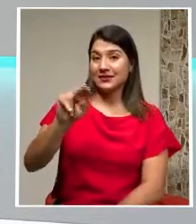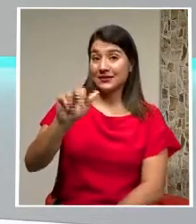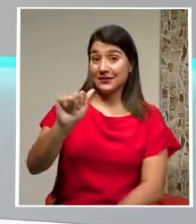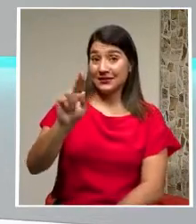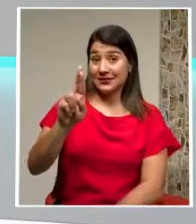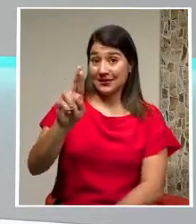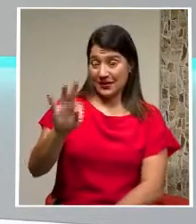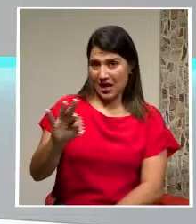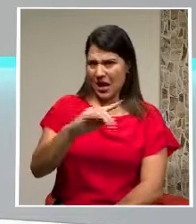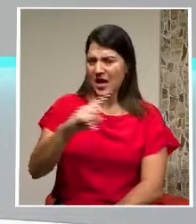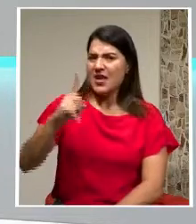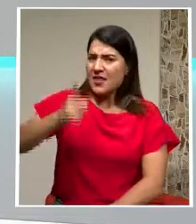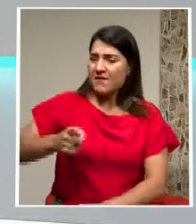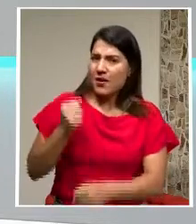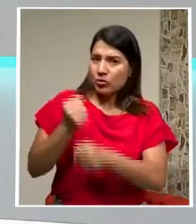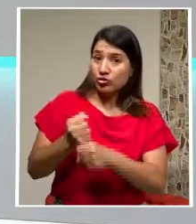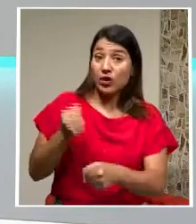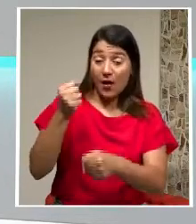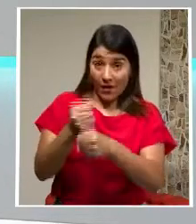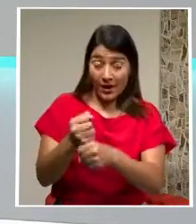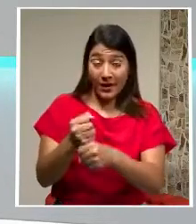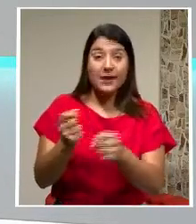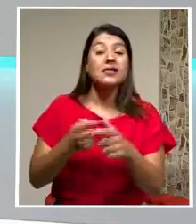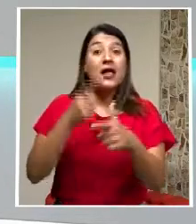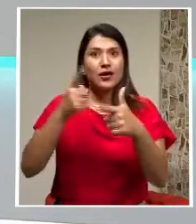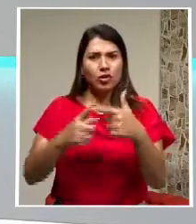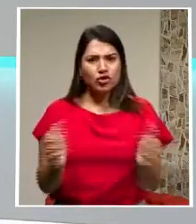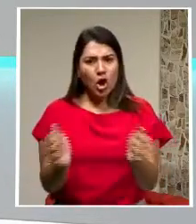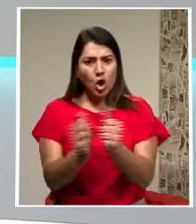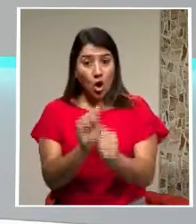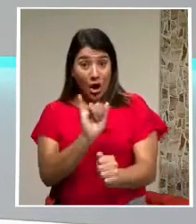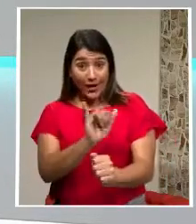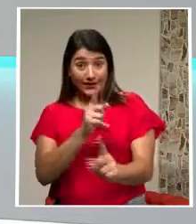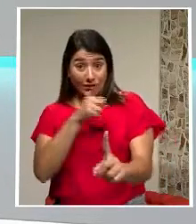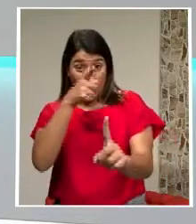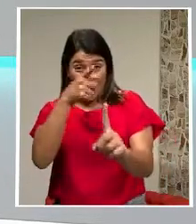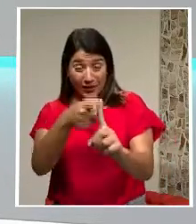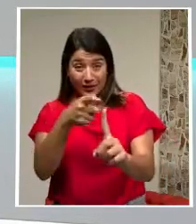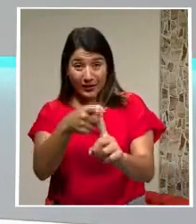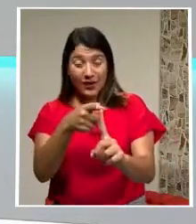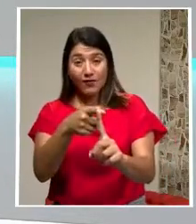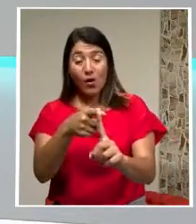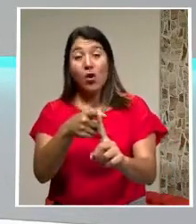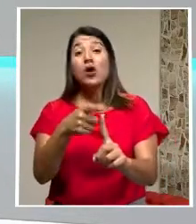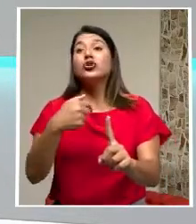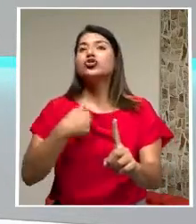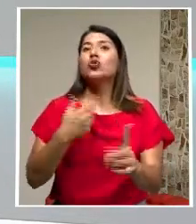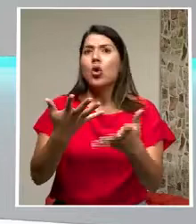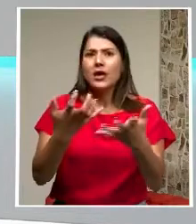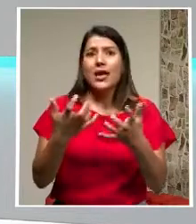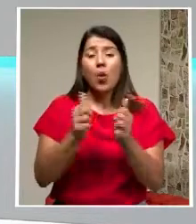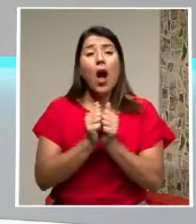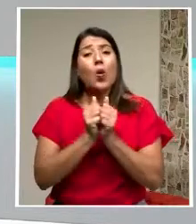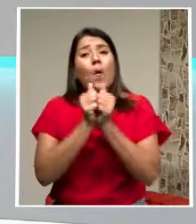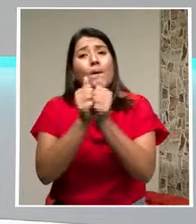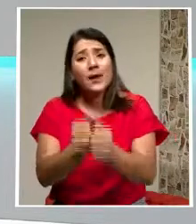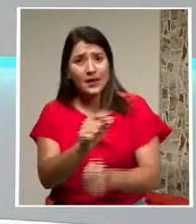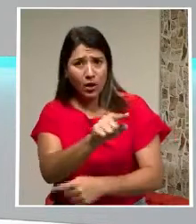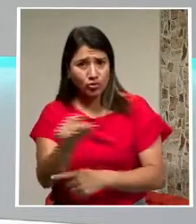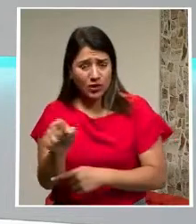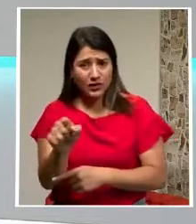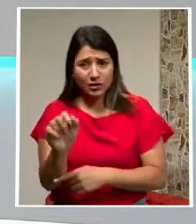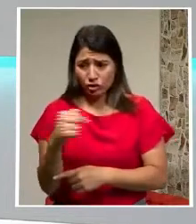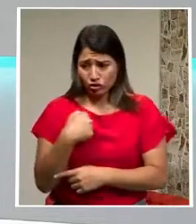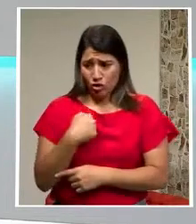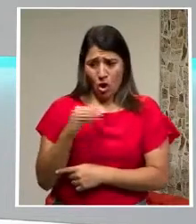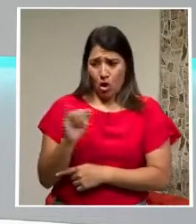Es entonces En ese eje En esa ruta Que yo vengo A acompañarlos A ustedes Como una persona más